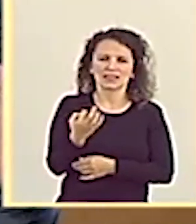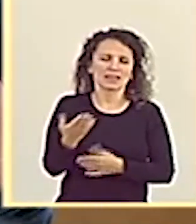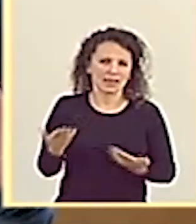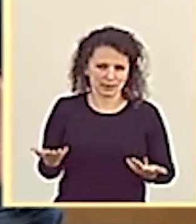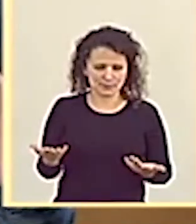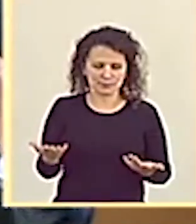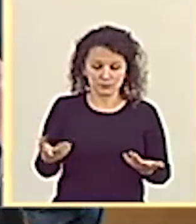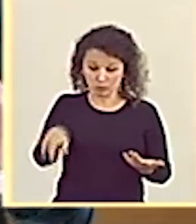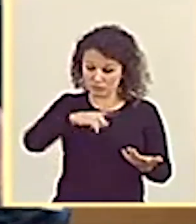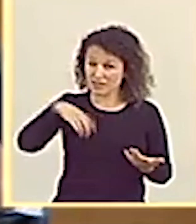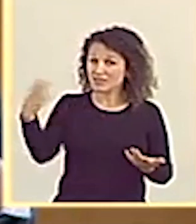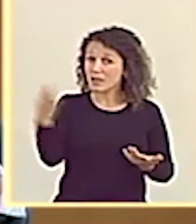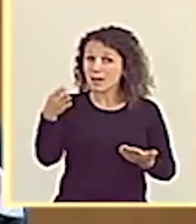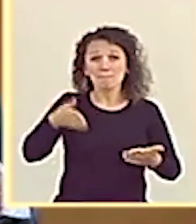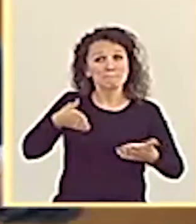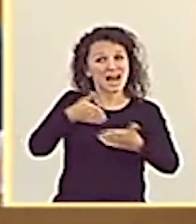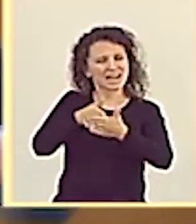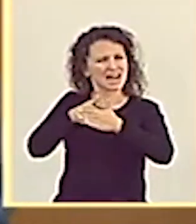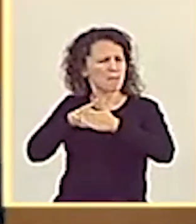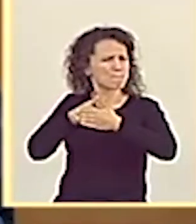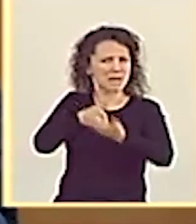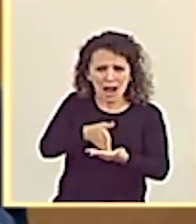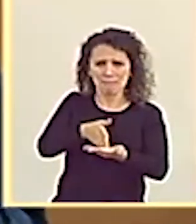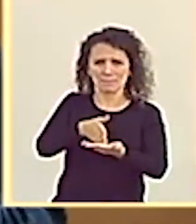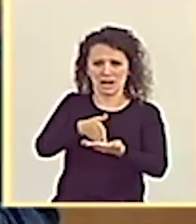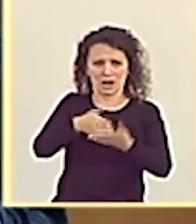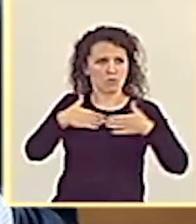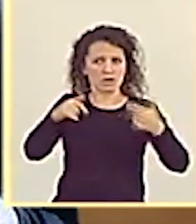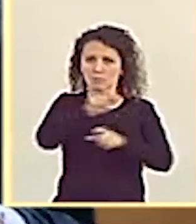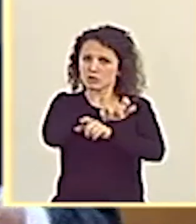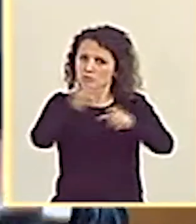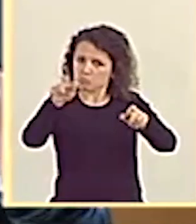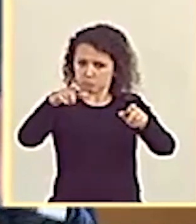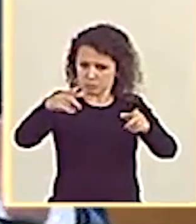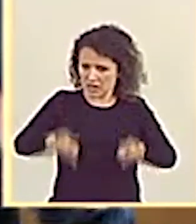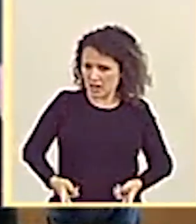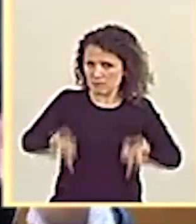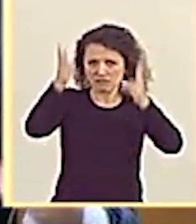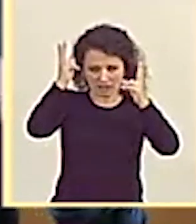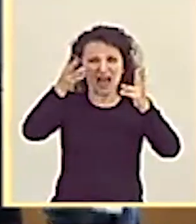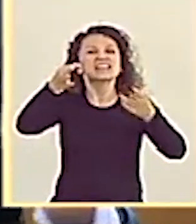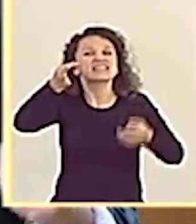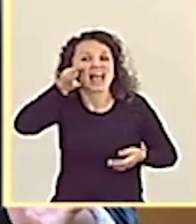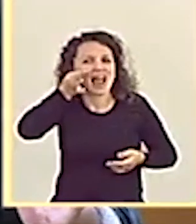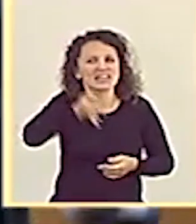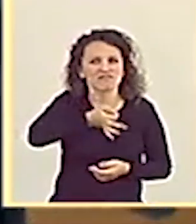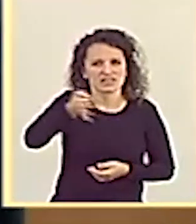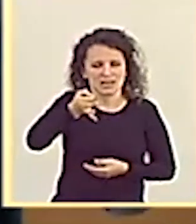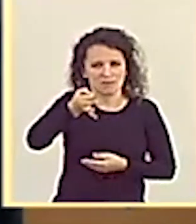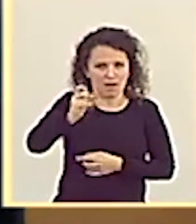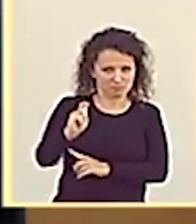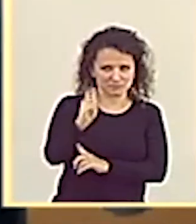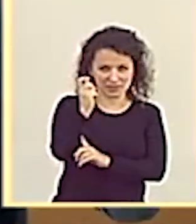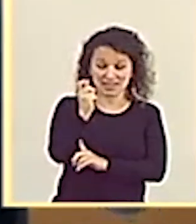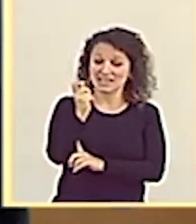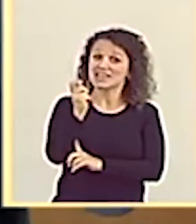hemos de hacer es eliminar esas barreras para que todo el mundo pueda ejercer su libertad real y efectiva. Y